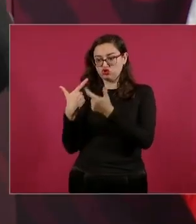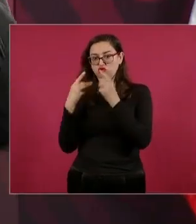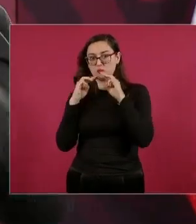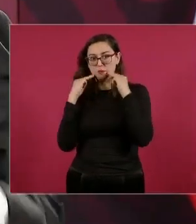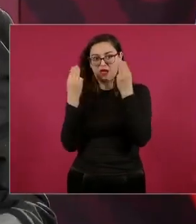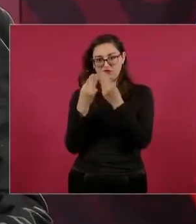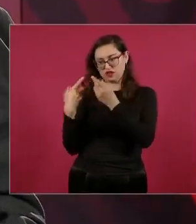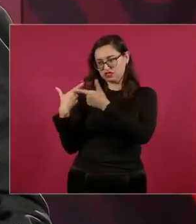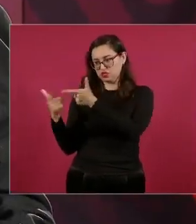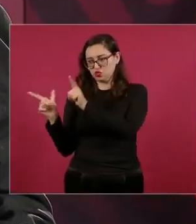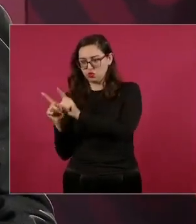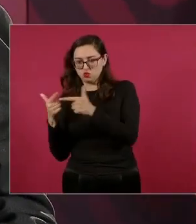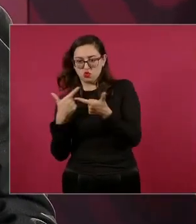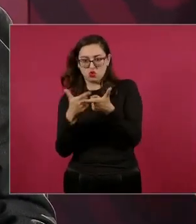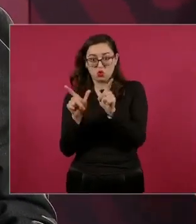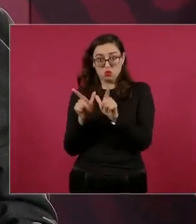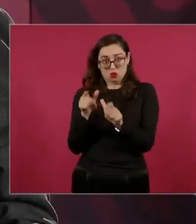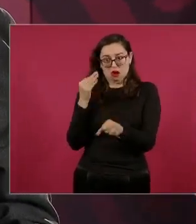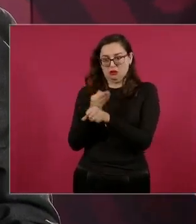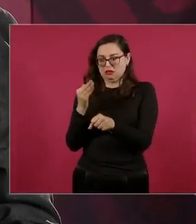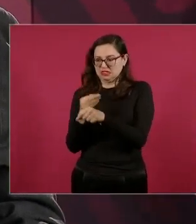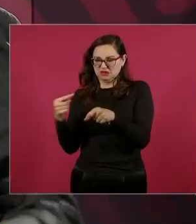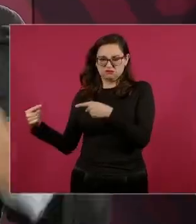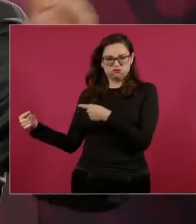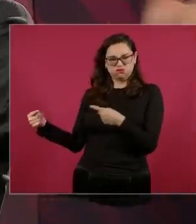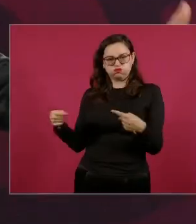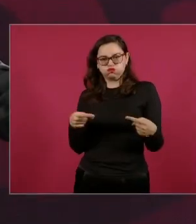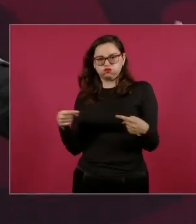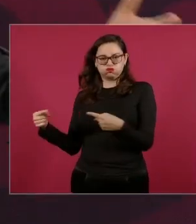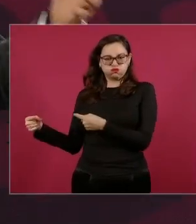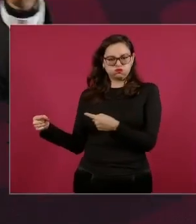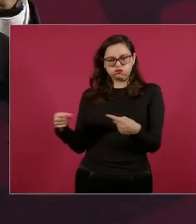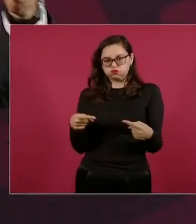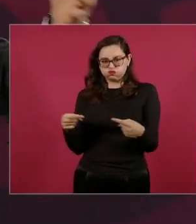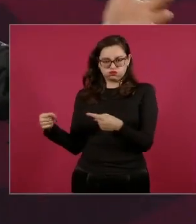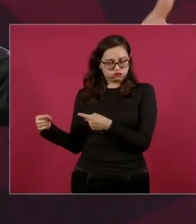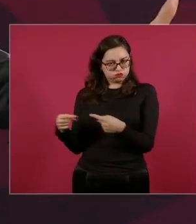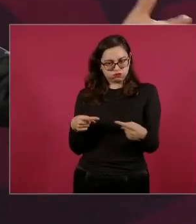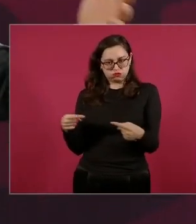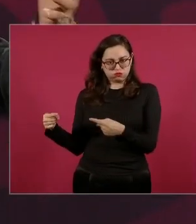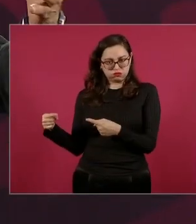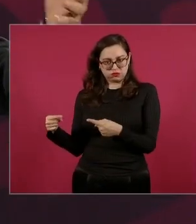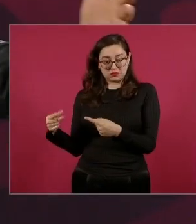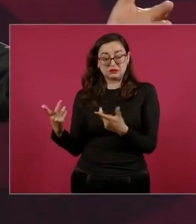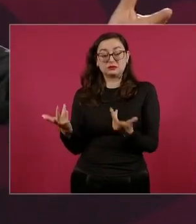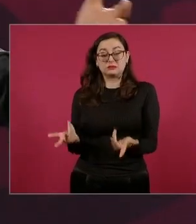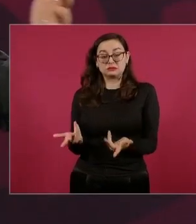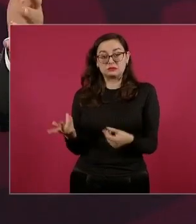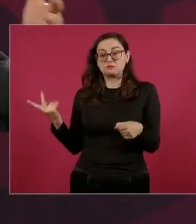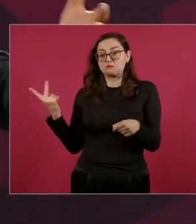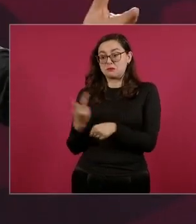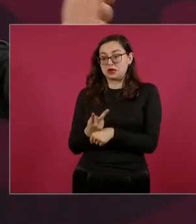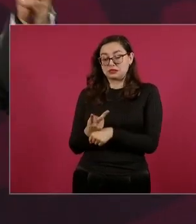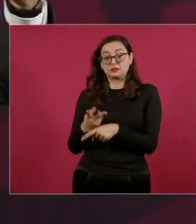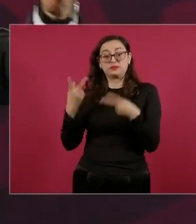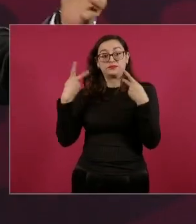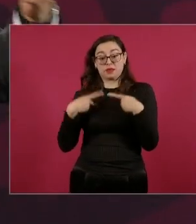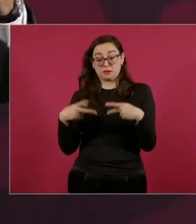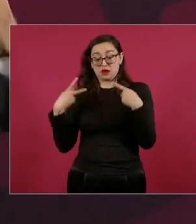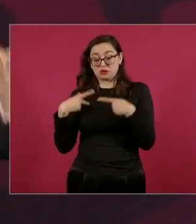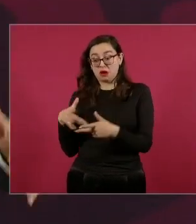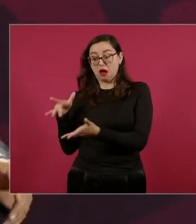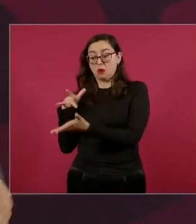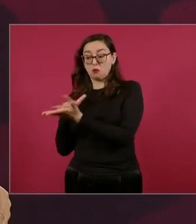confrontados y entonces quieren tener bases de